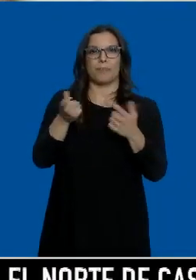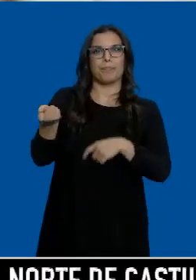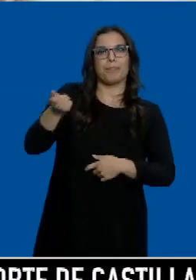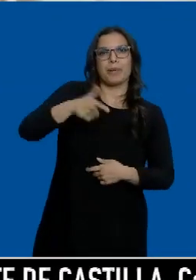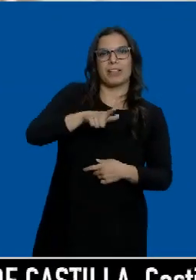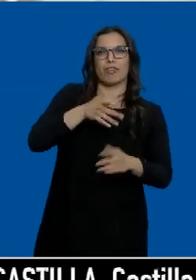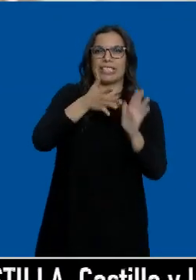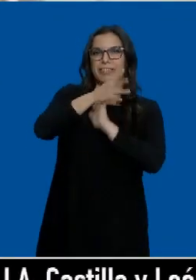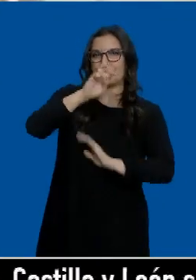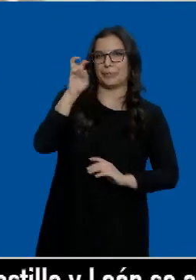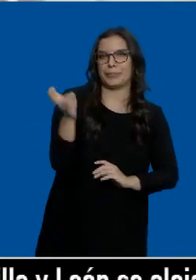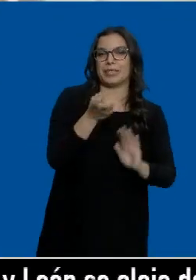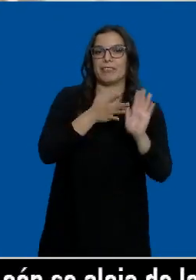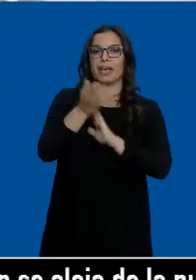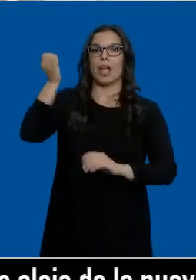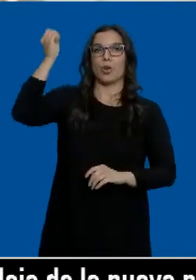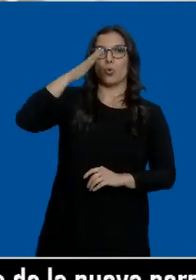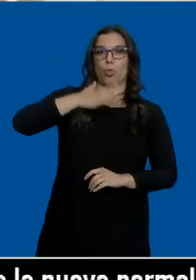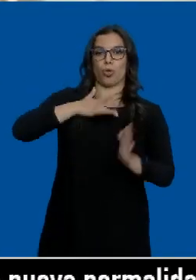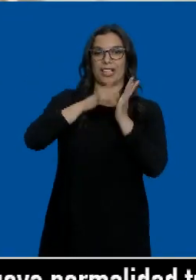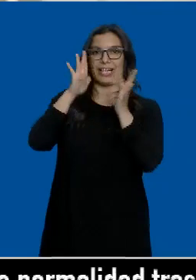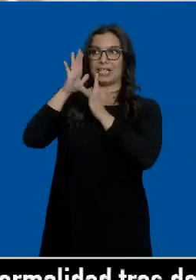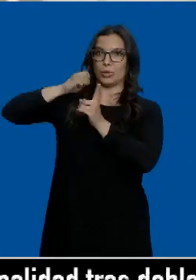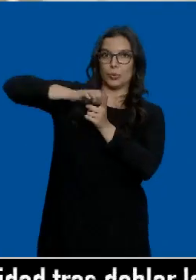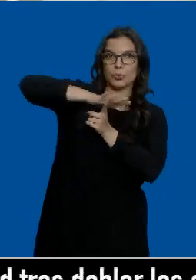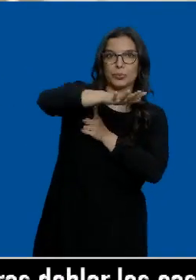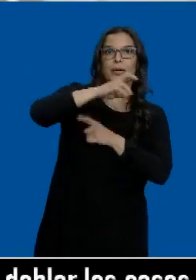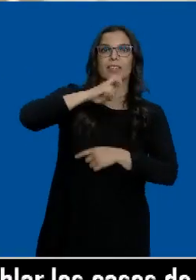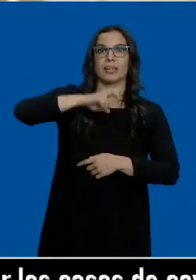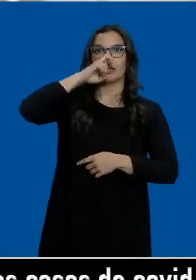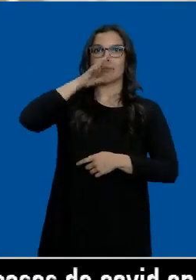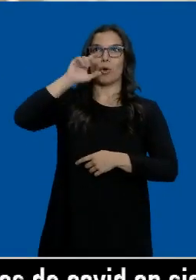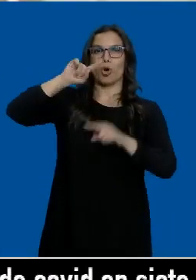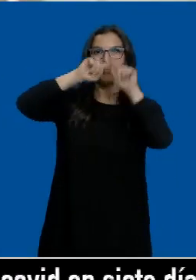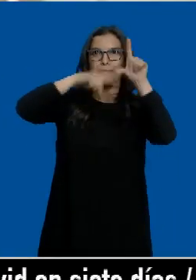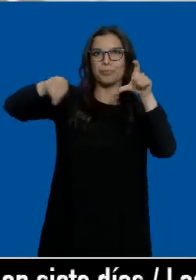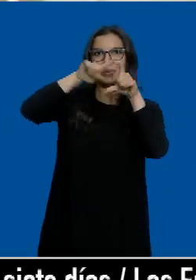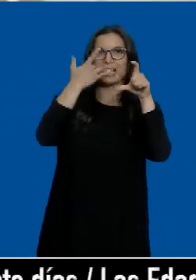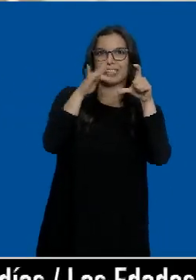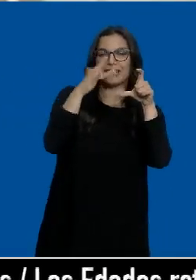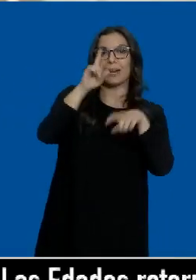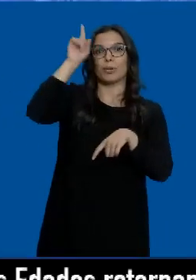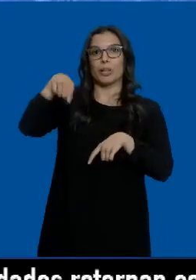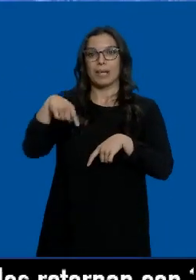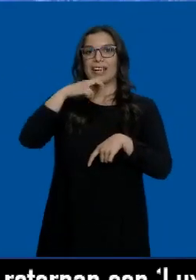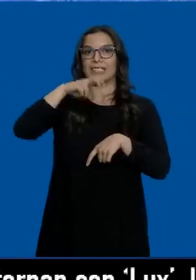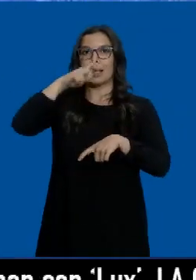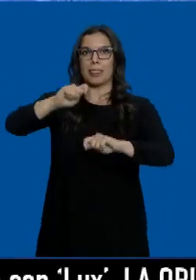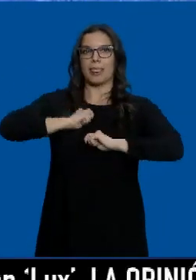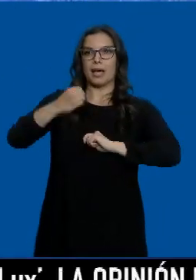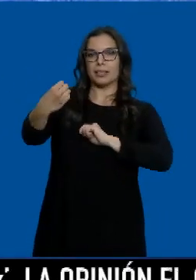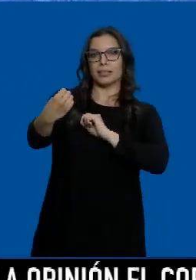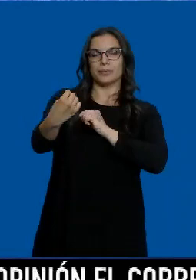polisémica. LUX, la luz de Cristo que ilumina la catedral a través de las vidrieras. Pero también la catedral es la luz de la sabiduría. La